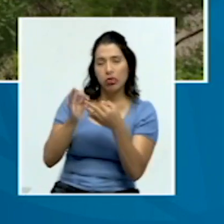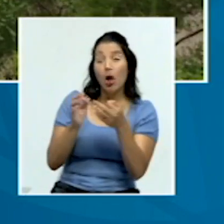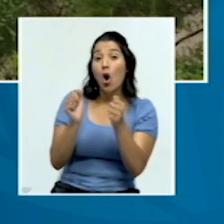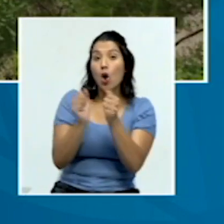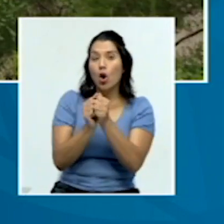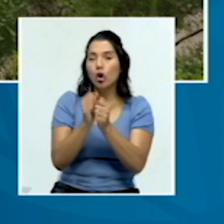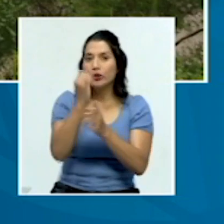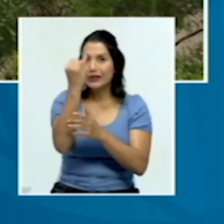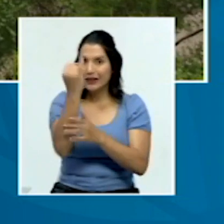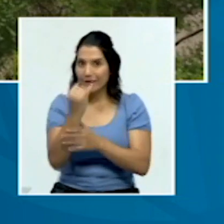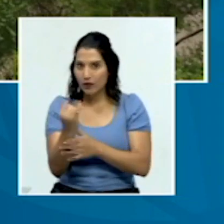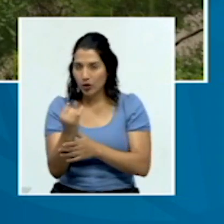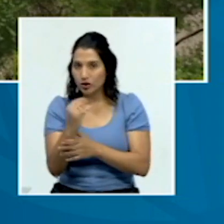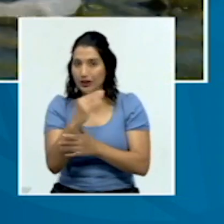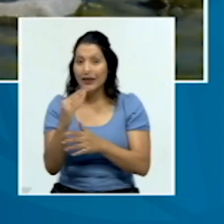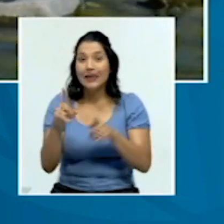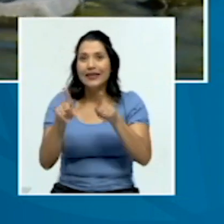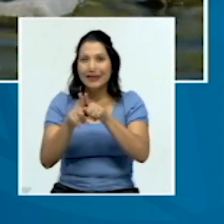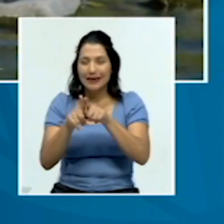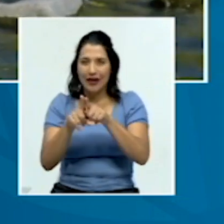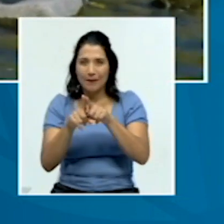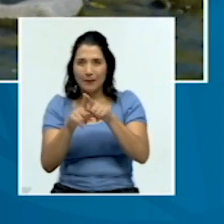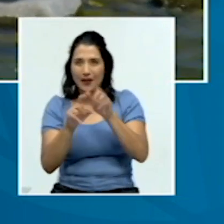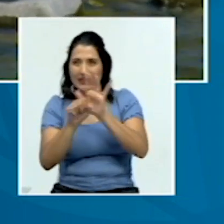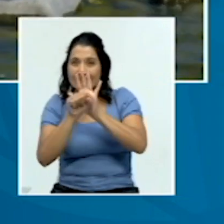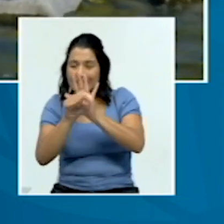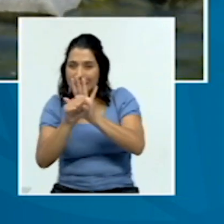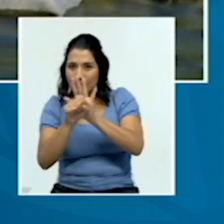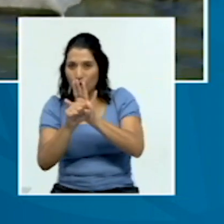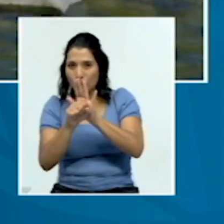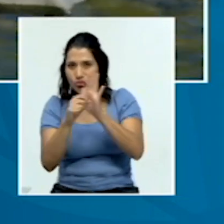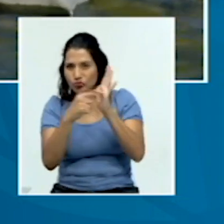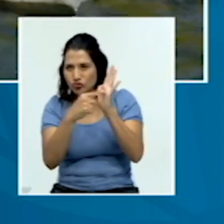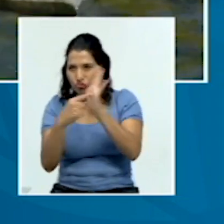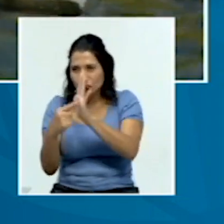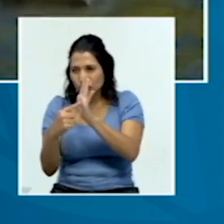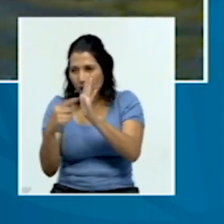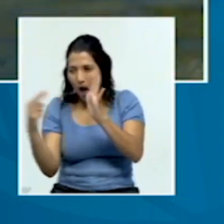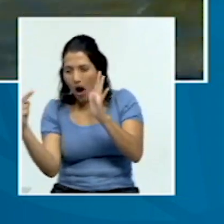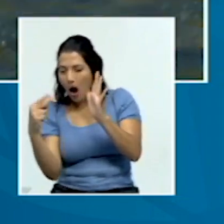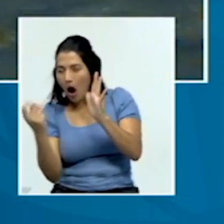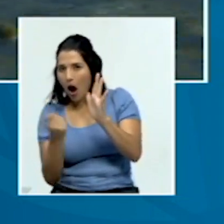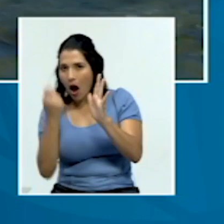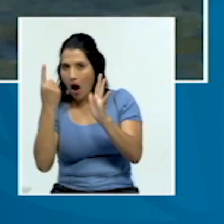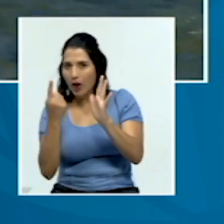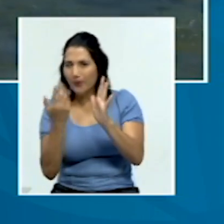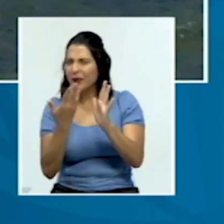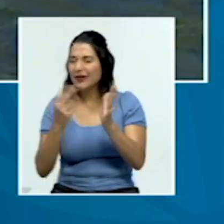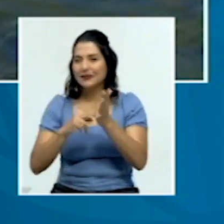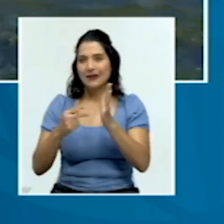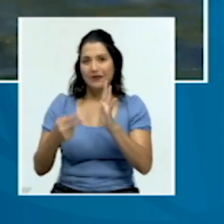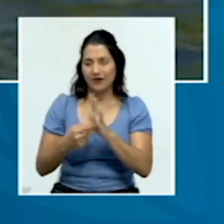y diseño gráfico pertinente con la población. ¿Qué significa esto? Se utilizaron los